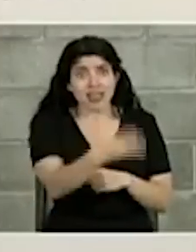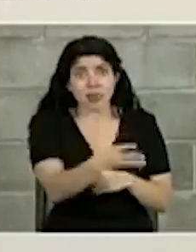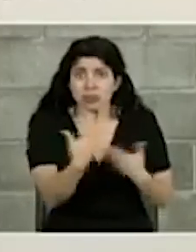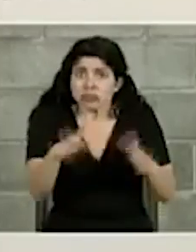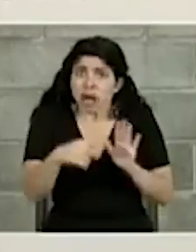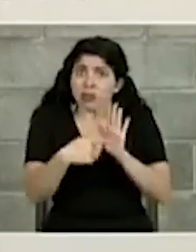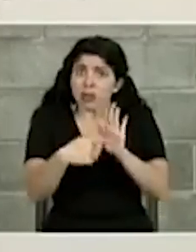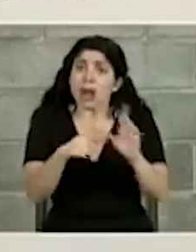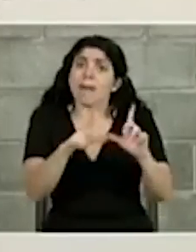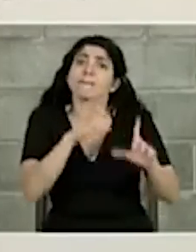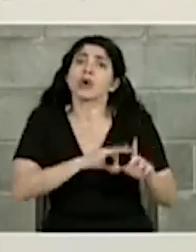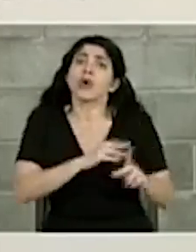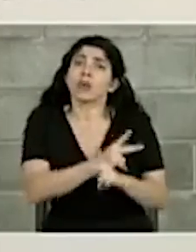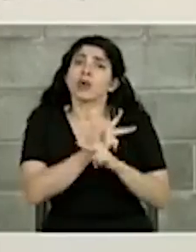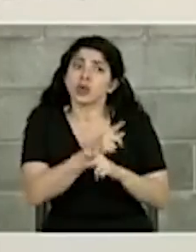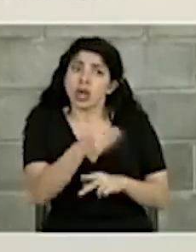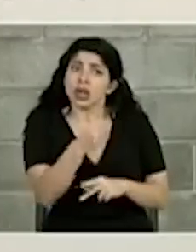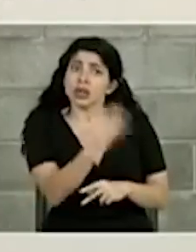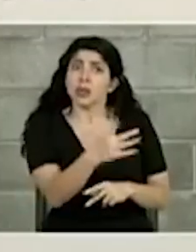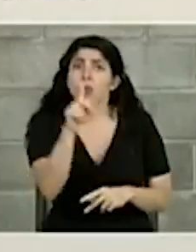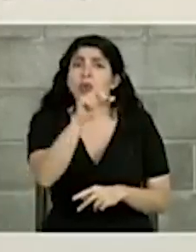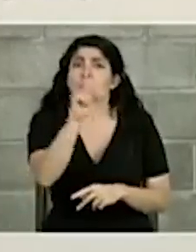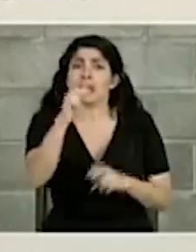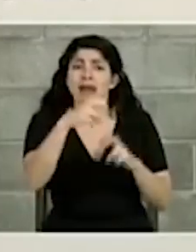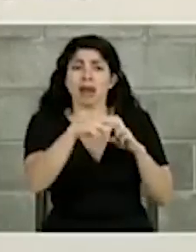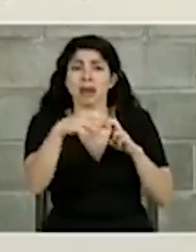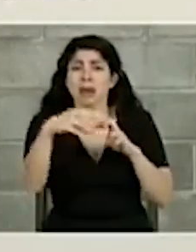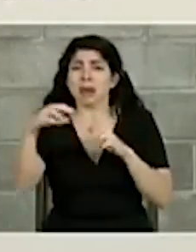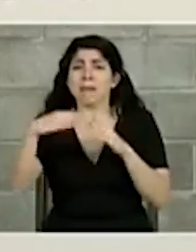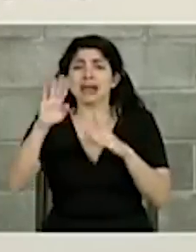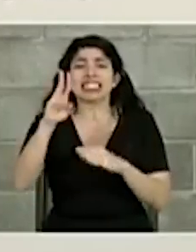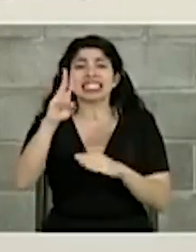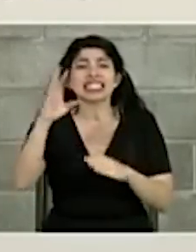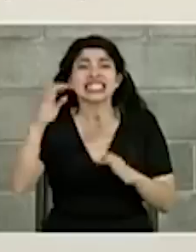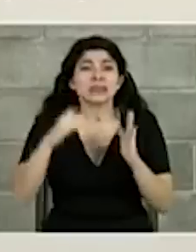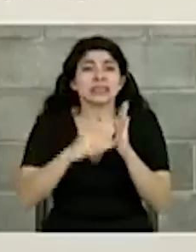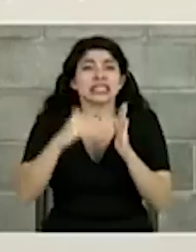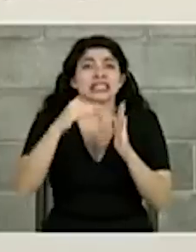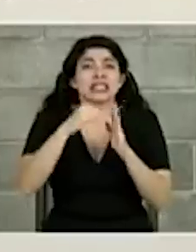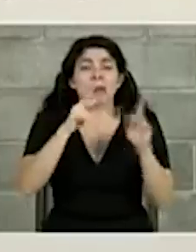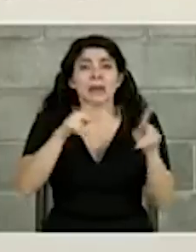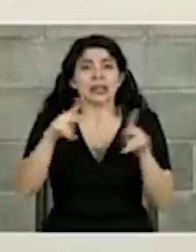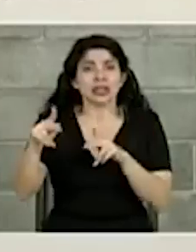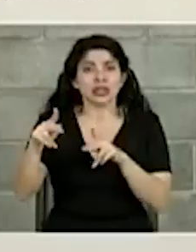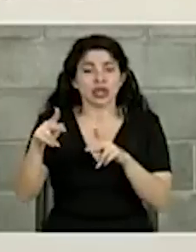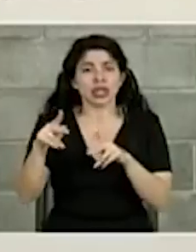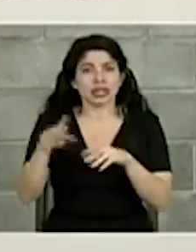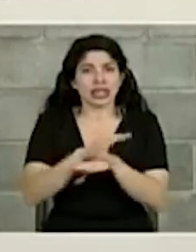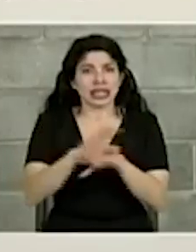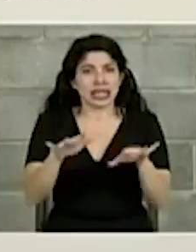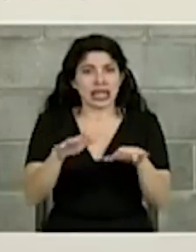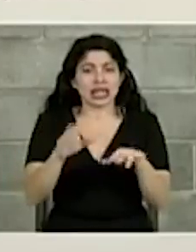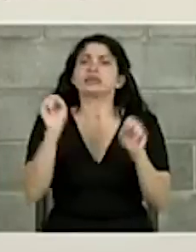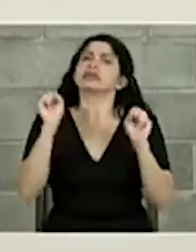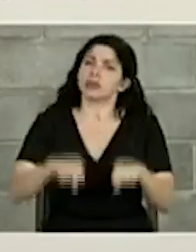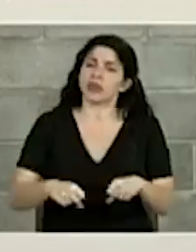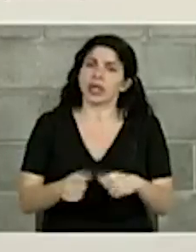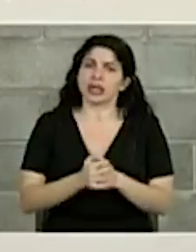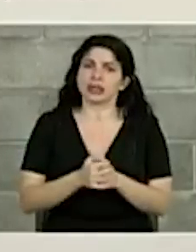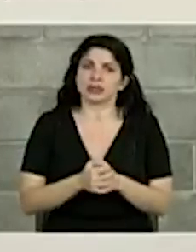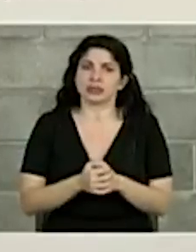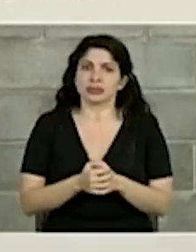demostramos con el bono proteger en un mes hicimos transferencias a más de 600 millones de personas digitalmente sí se puede